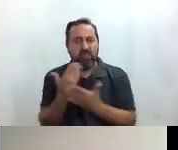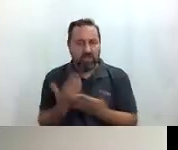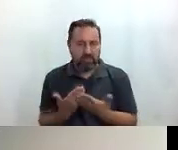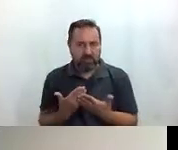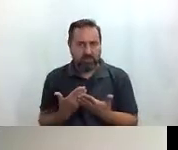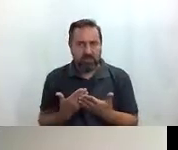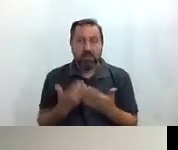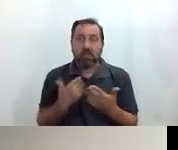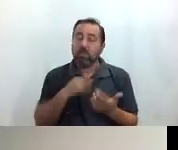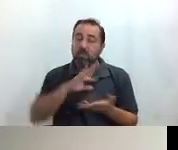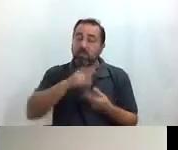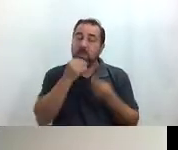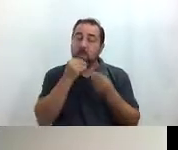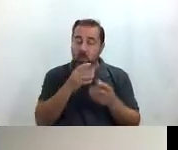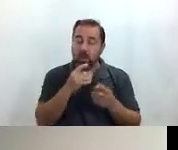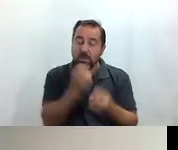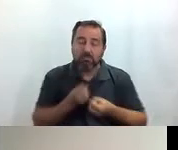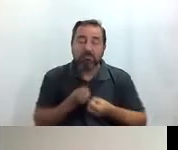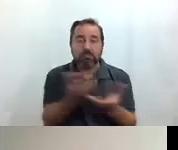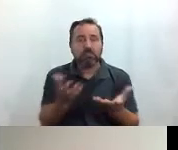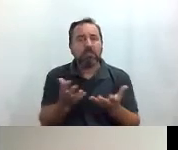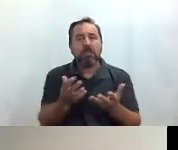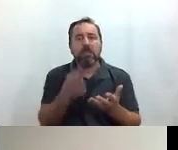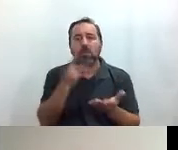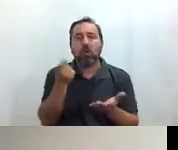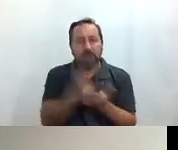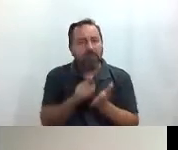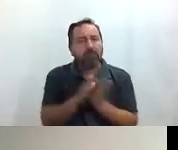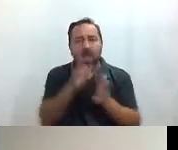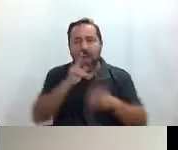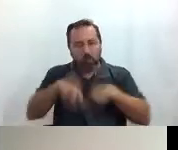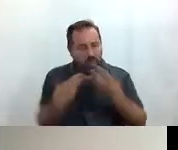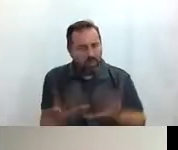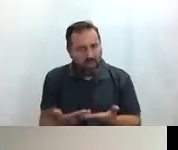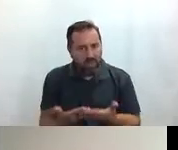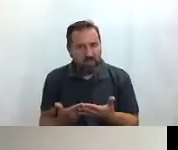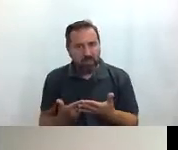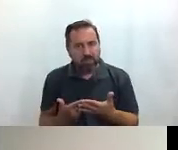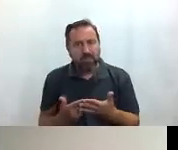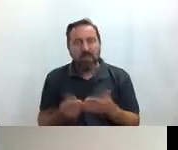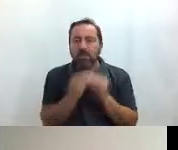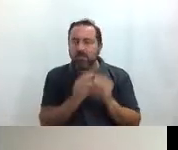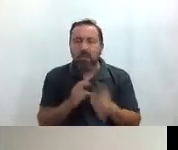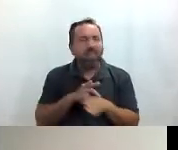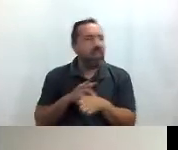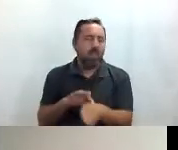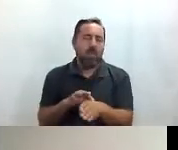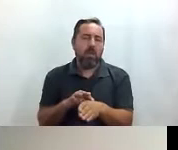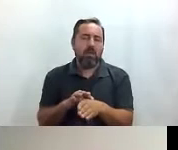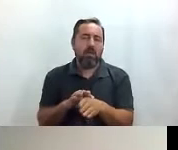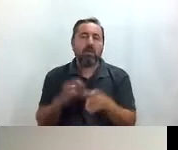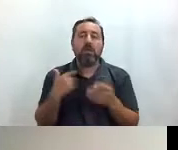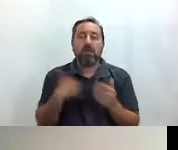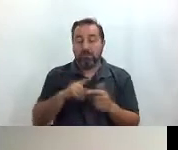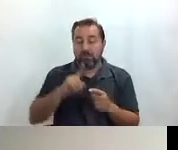tengo una buena noticia vamos a reeditar vamos a actualizar vamos a vamos a hacer una guía que bueno pues en los